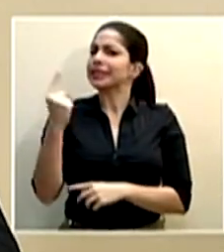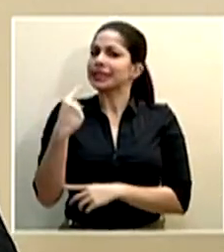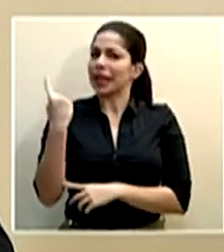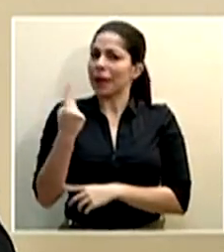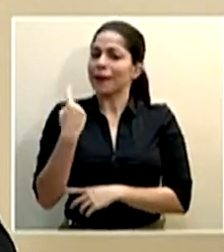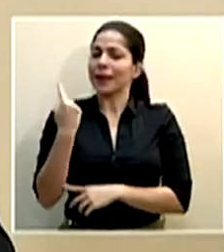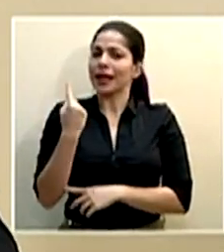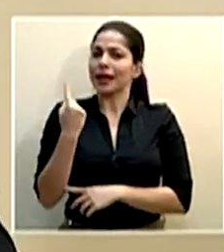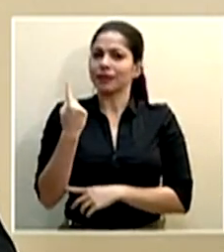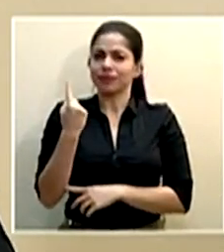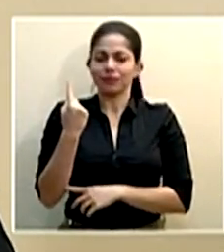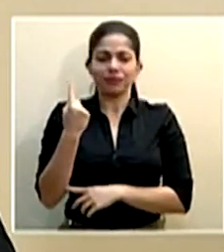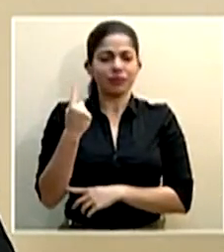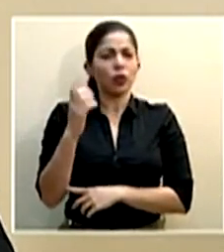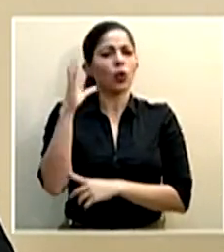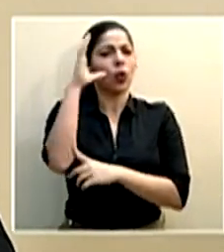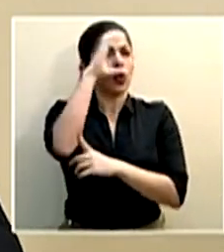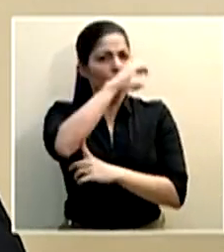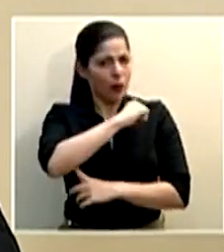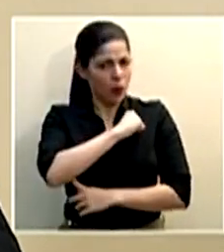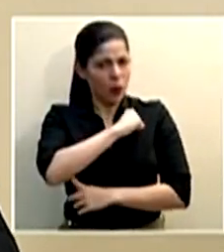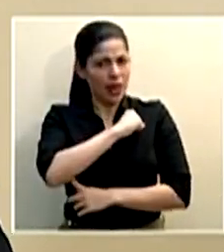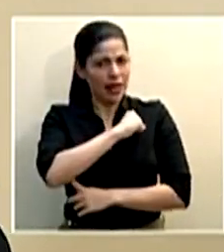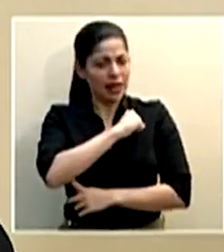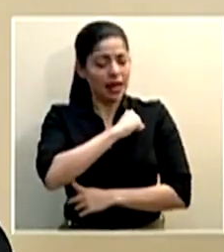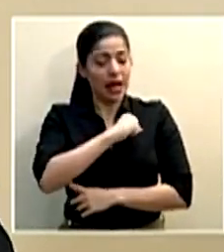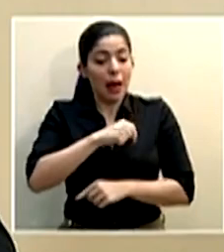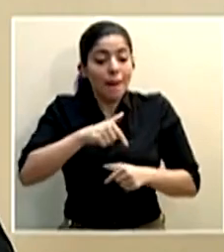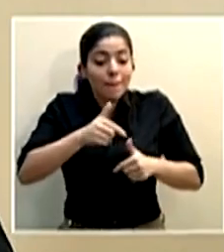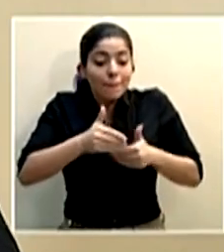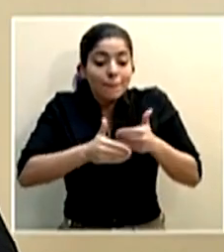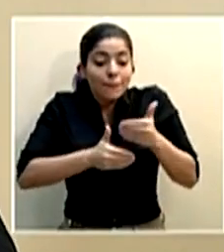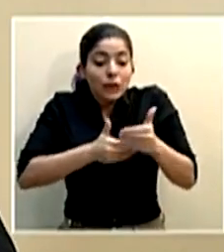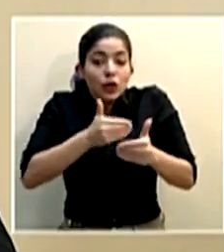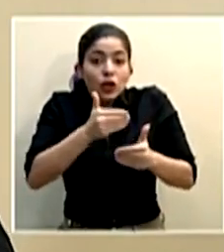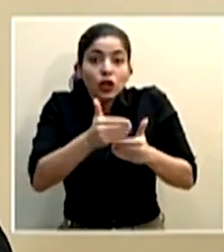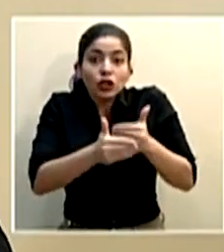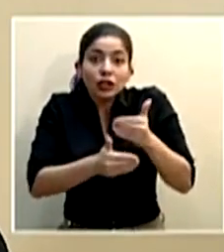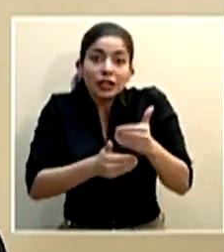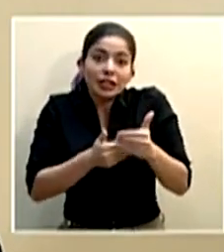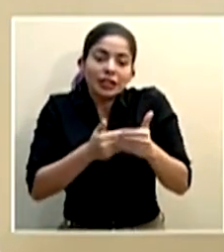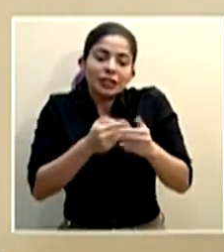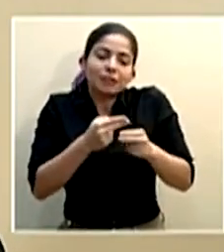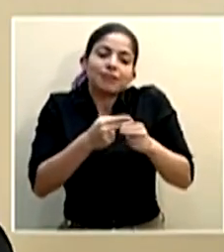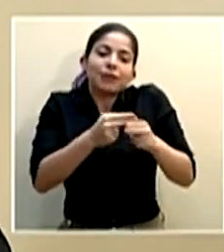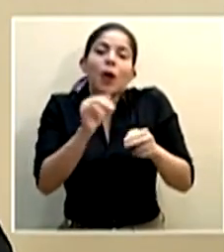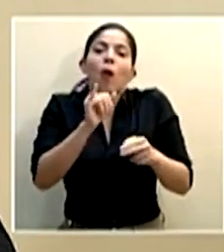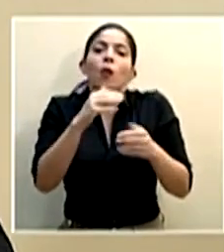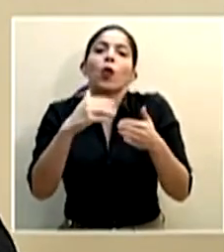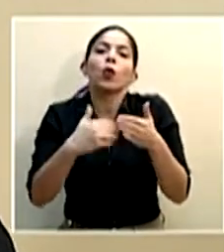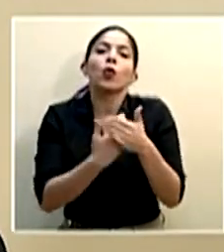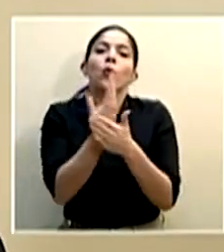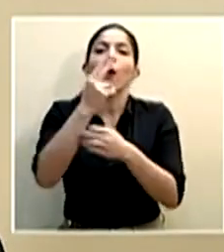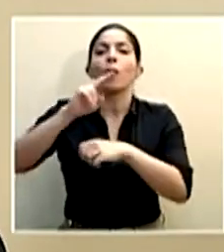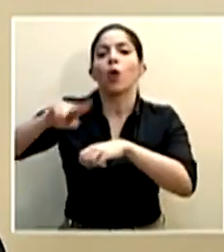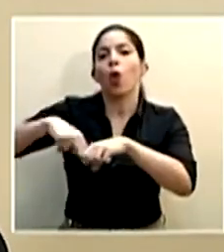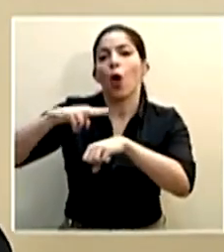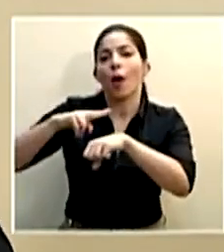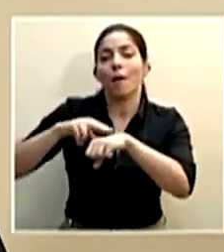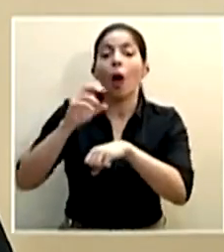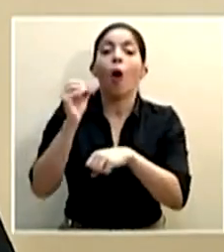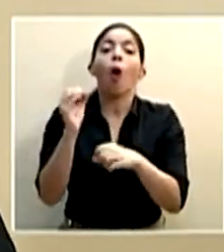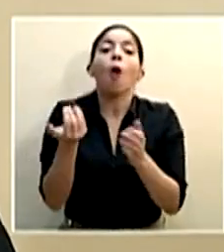tomando muy en cuenta que este proceso que se ha denominado a veces nueva normalidad o de